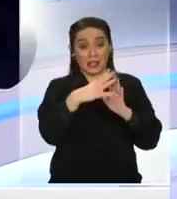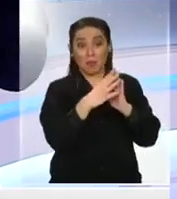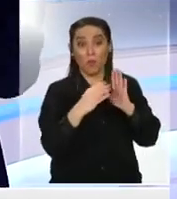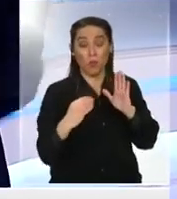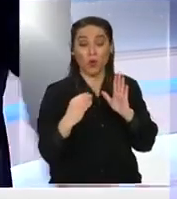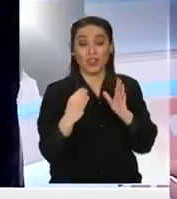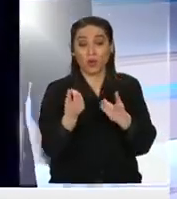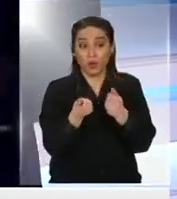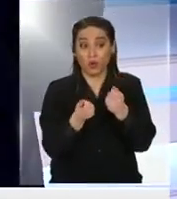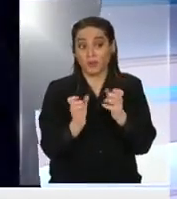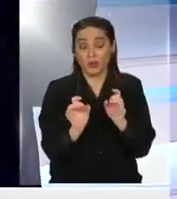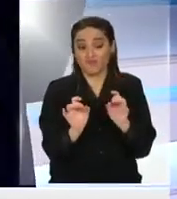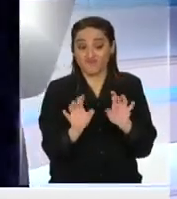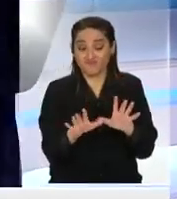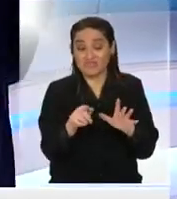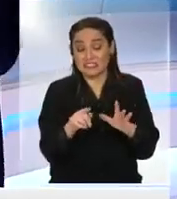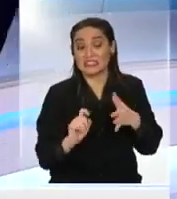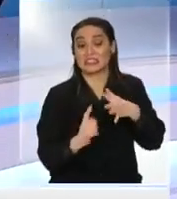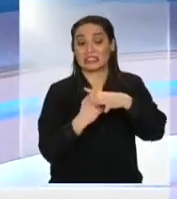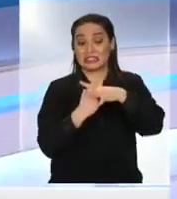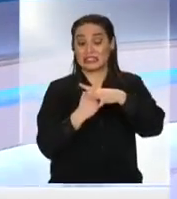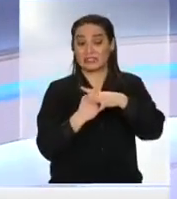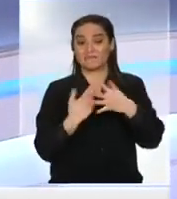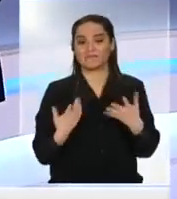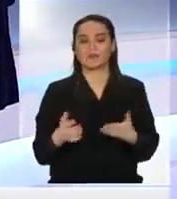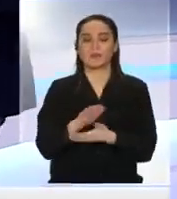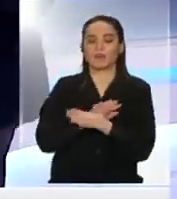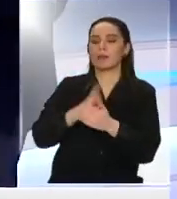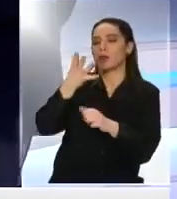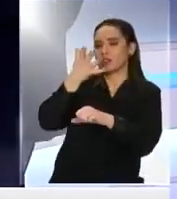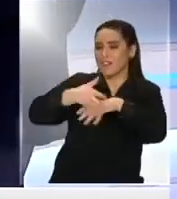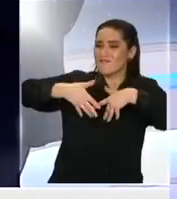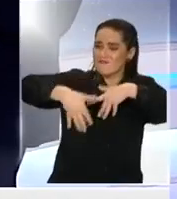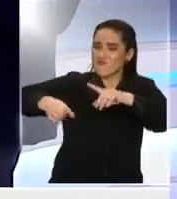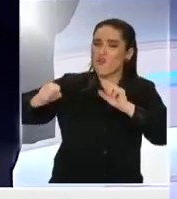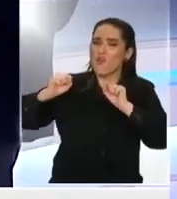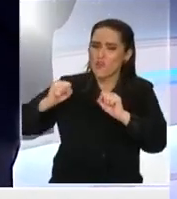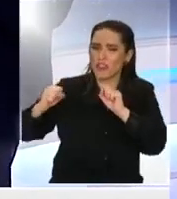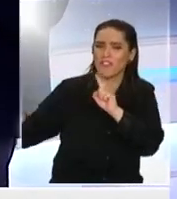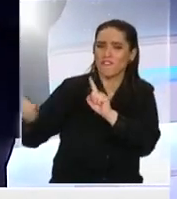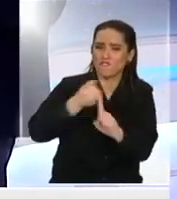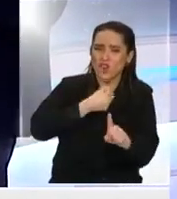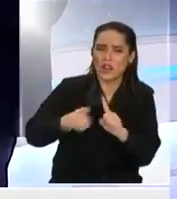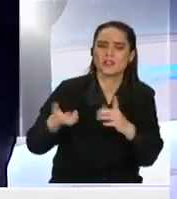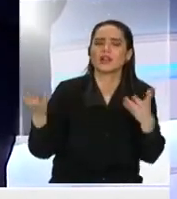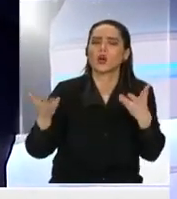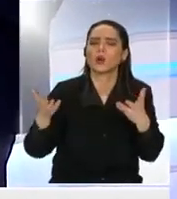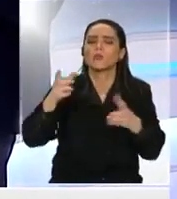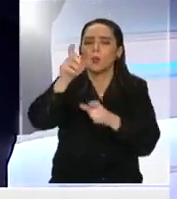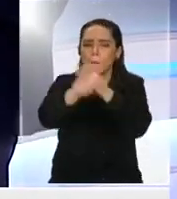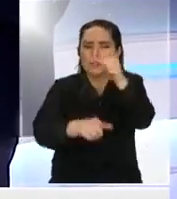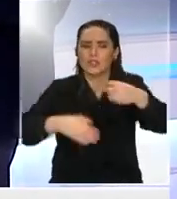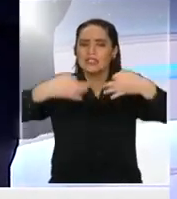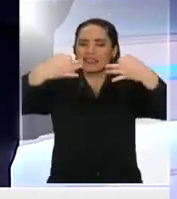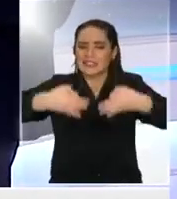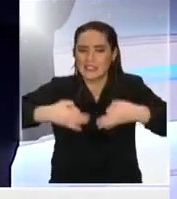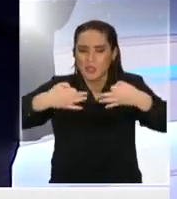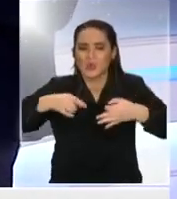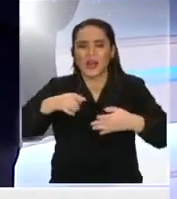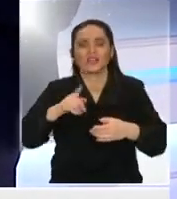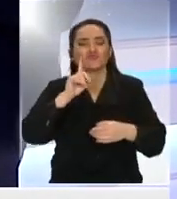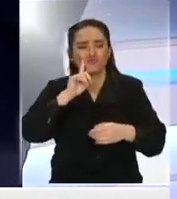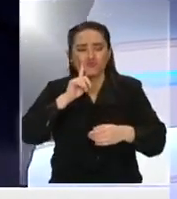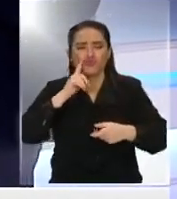génesis. Pero por supuesto. Ok. Si se dan manifestaciones violentas, ¿cómo lo vas y cómo le vas a entregar seguridad a la gente que ahí tiene tantos